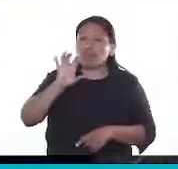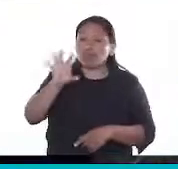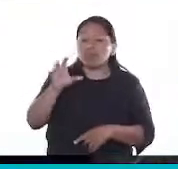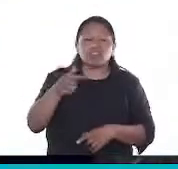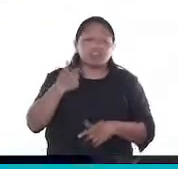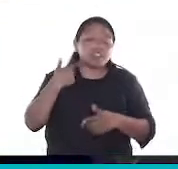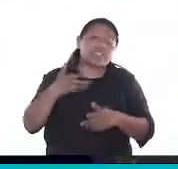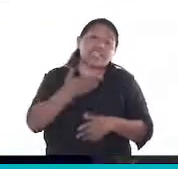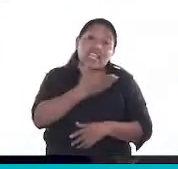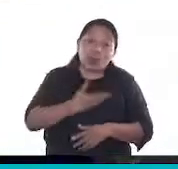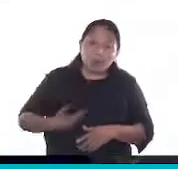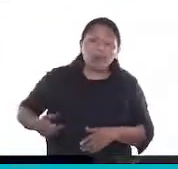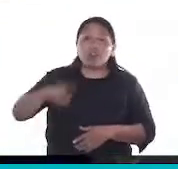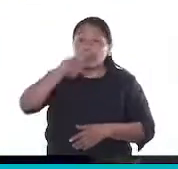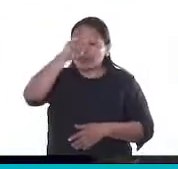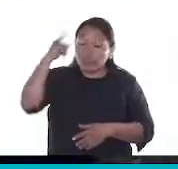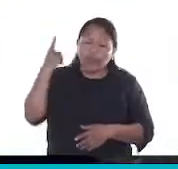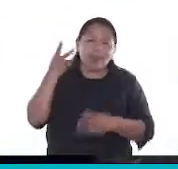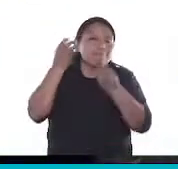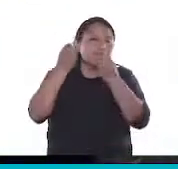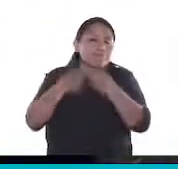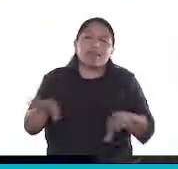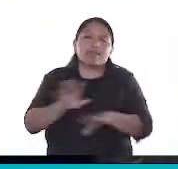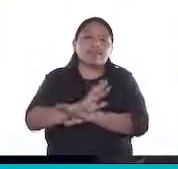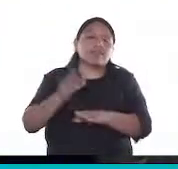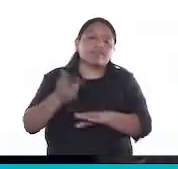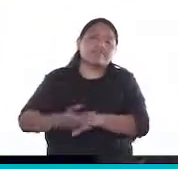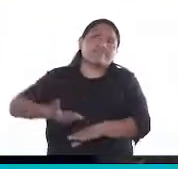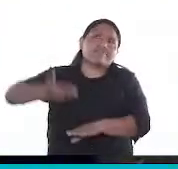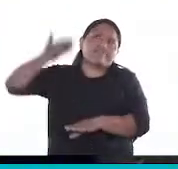sobre todo el gobierno nacional ha perdido hace mucho tiempo.